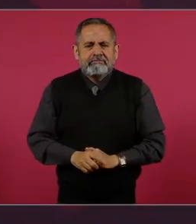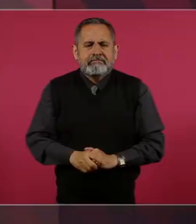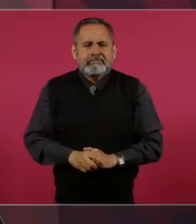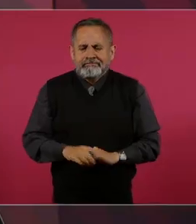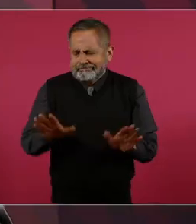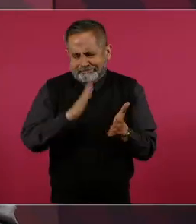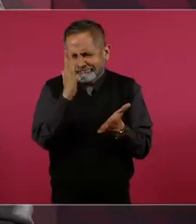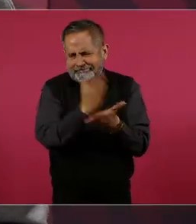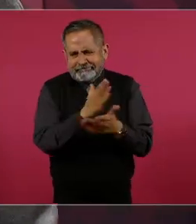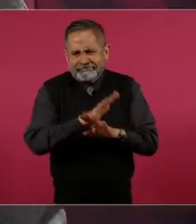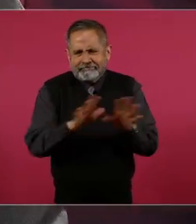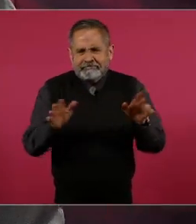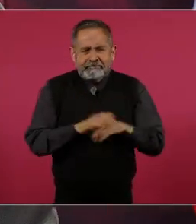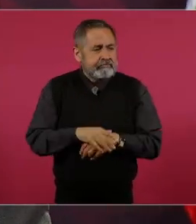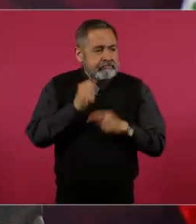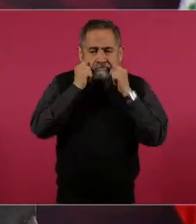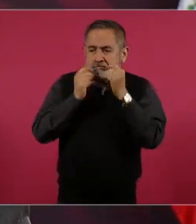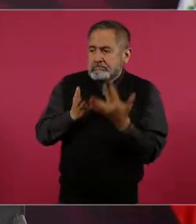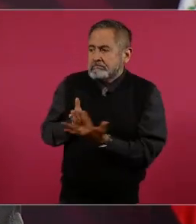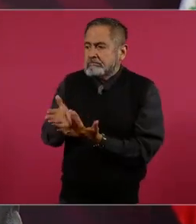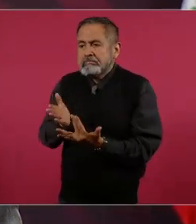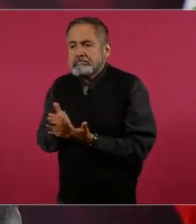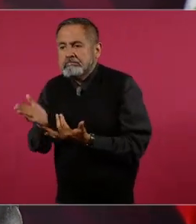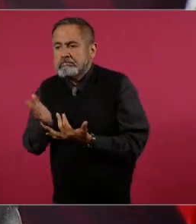ya basta con el intervencionismo.